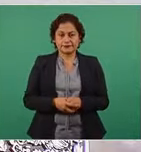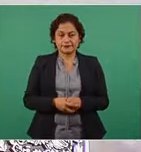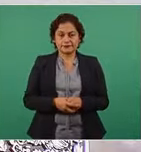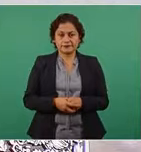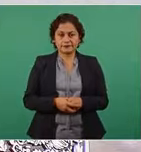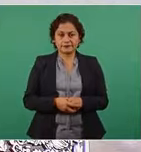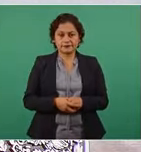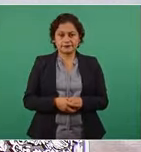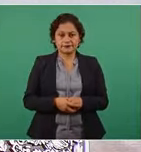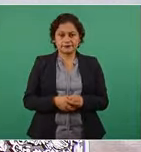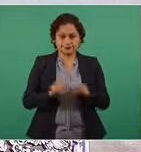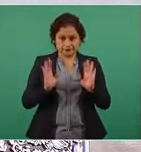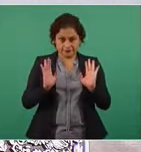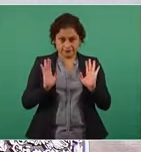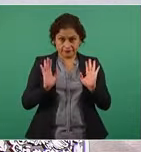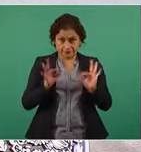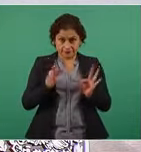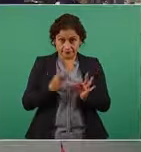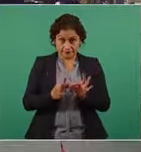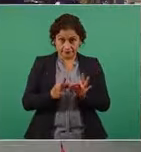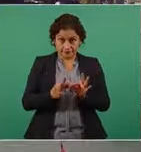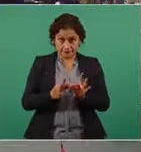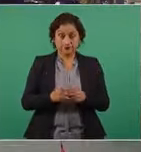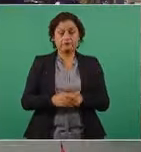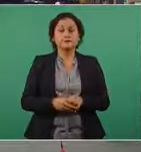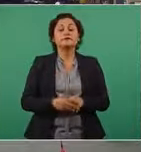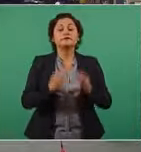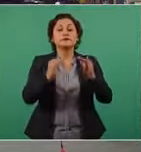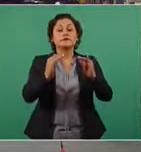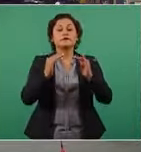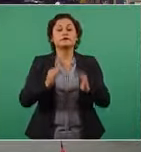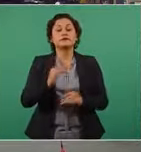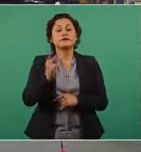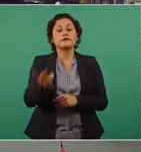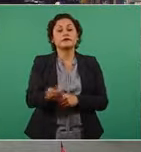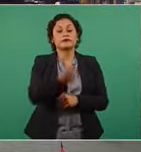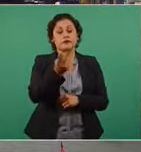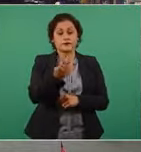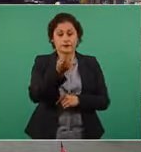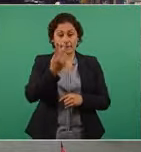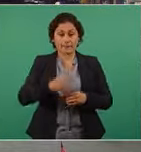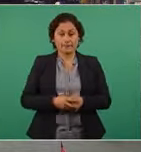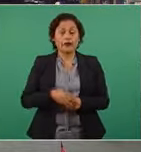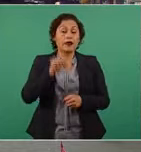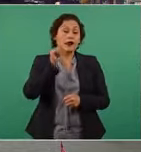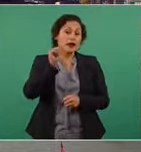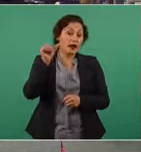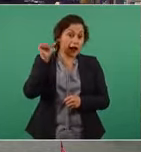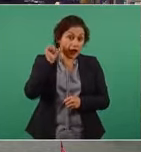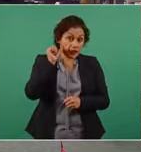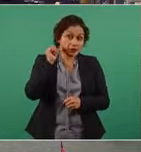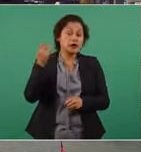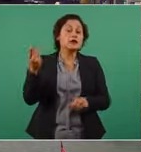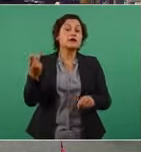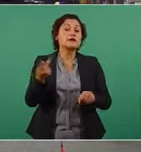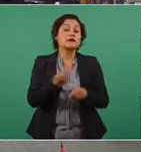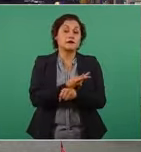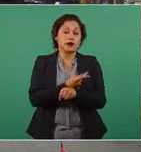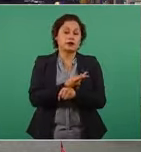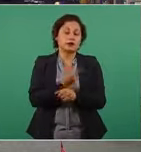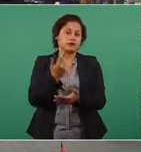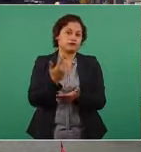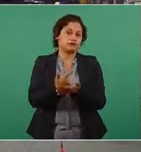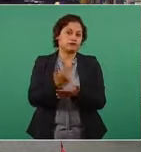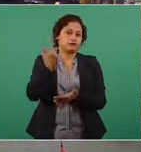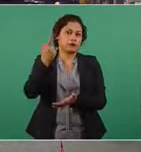Yo creo que con eso ya es suficiente. Segundo punto, presidente. El día de ayer ocurrió una situación grave